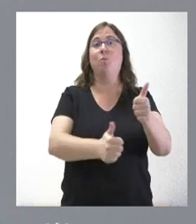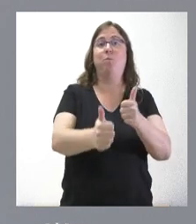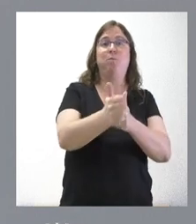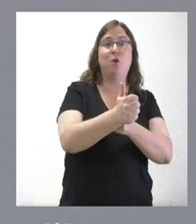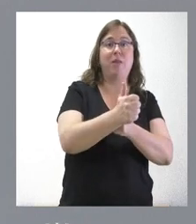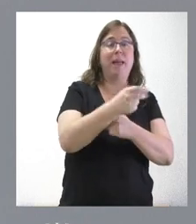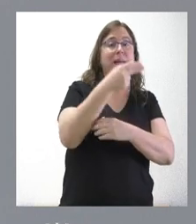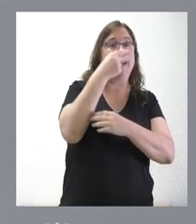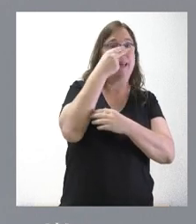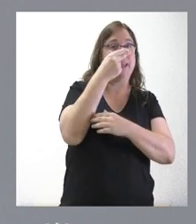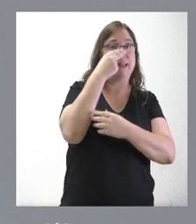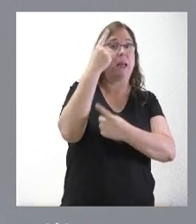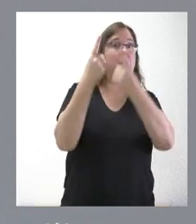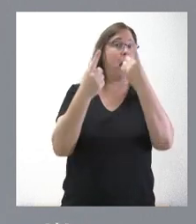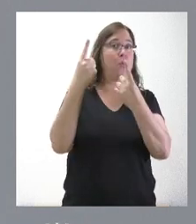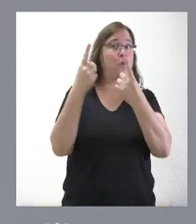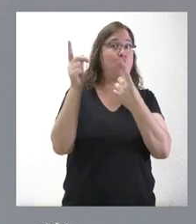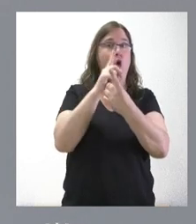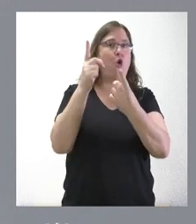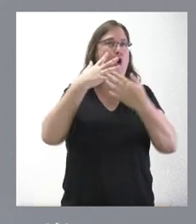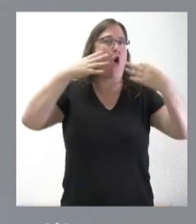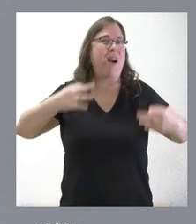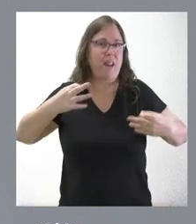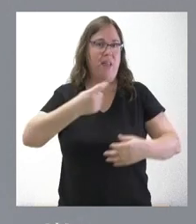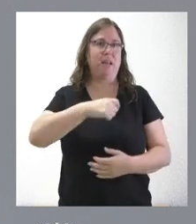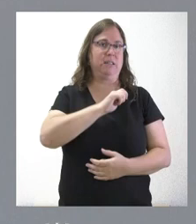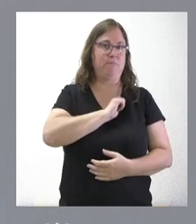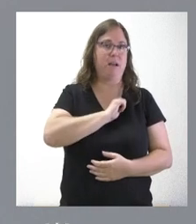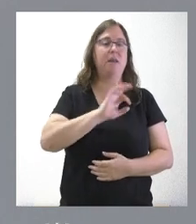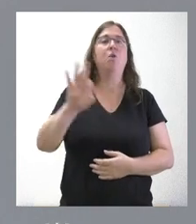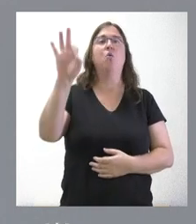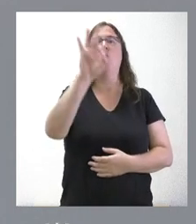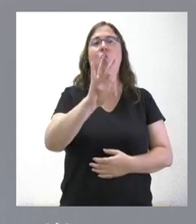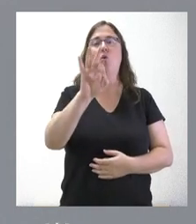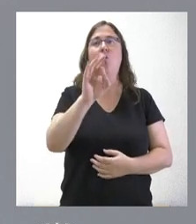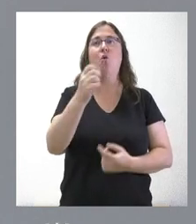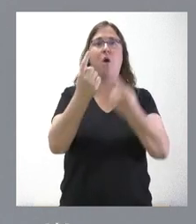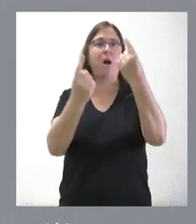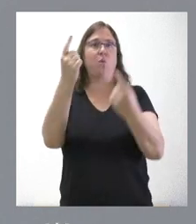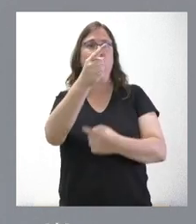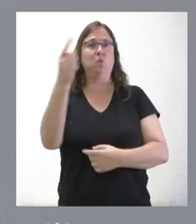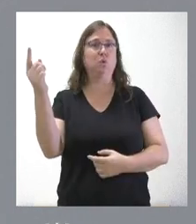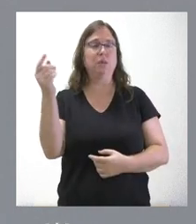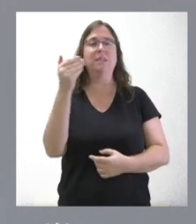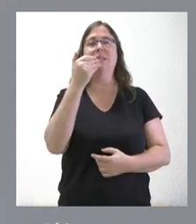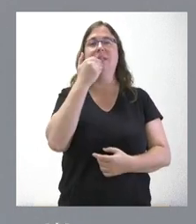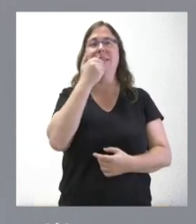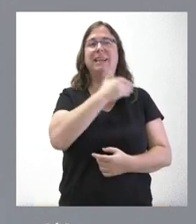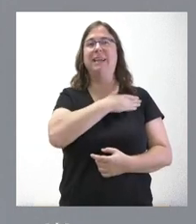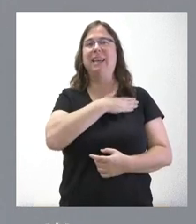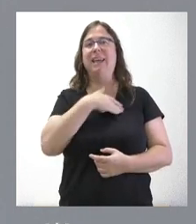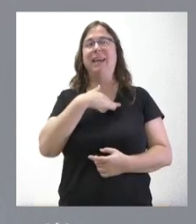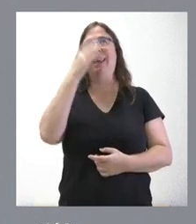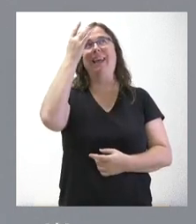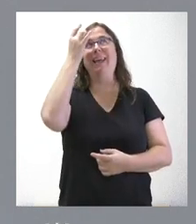de aquellos que no creen en España o de aquellos que tratan de debilitar la idea